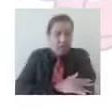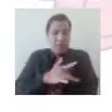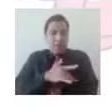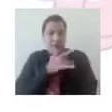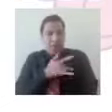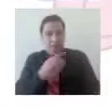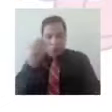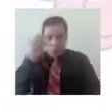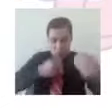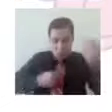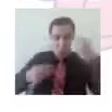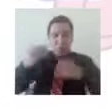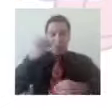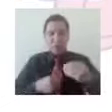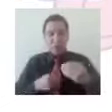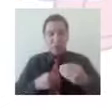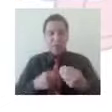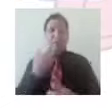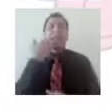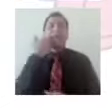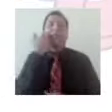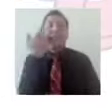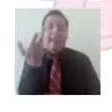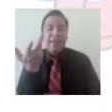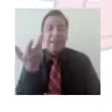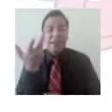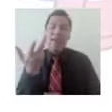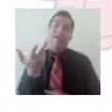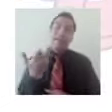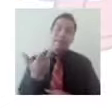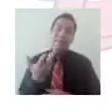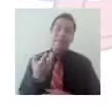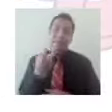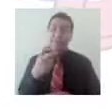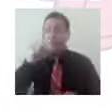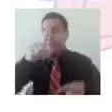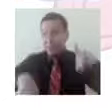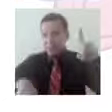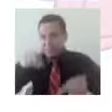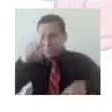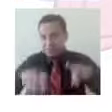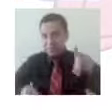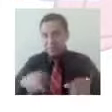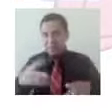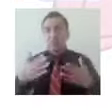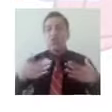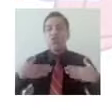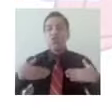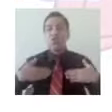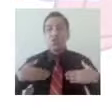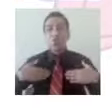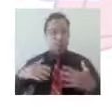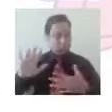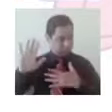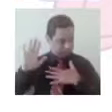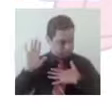relacionarme con la otra edad, también depende, muy importante, de qué tanto yo me comprometo a seguir aprendiendo y